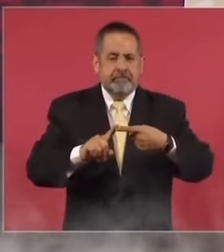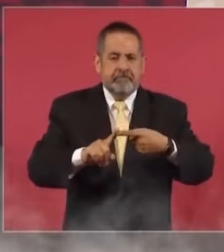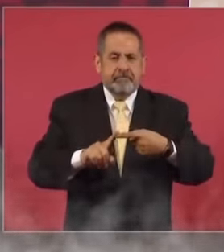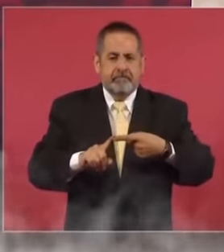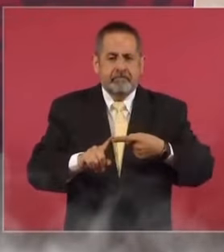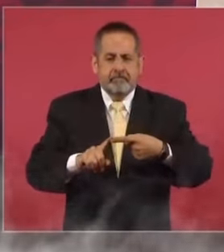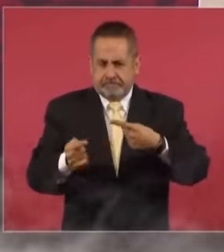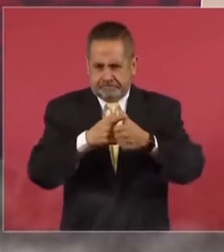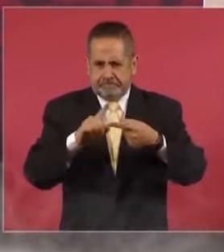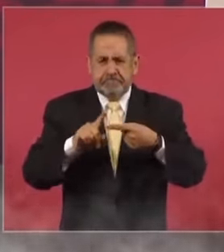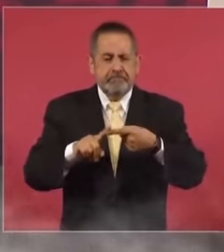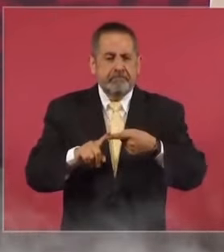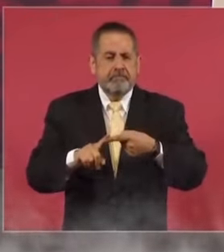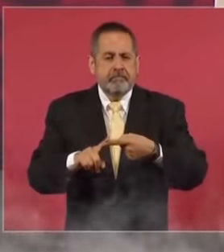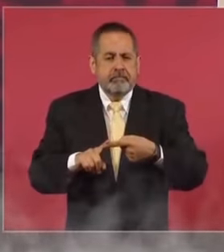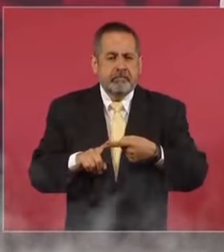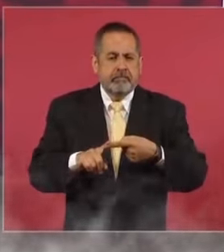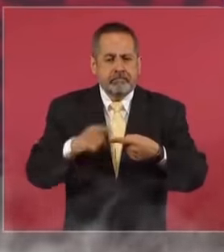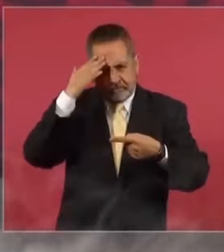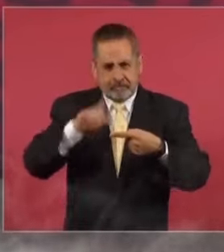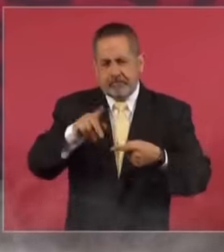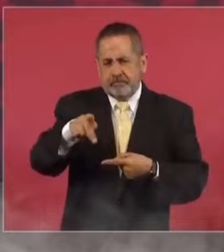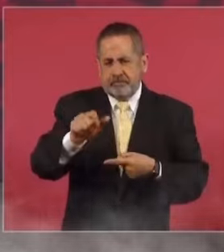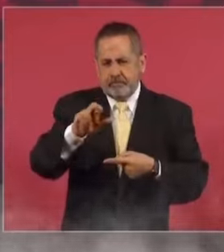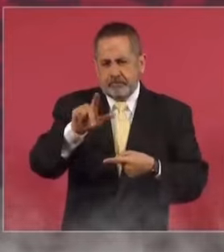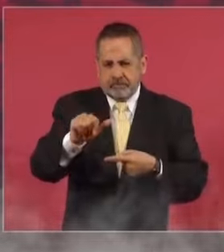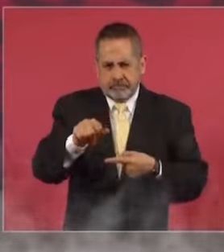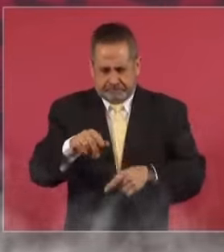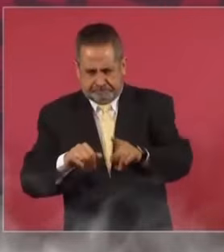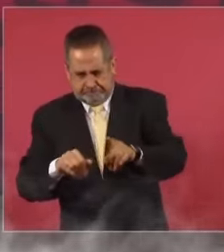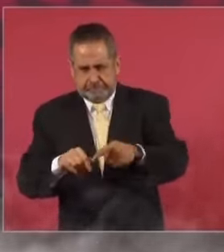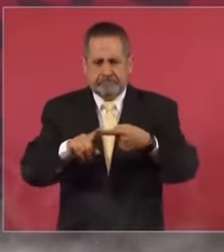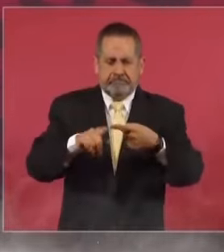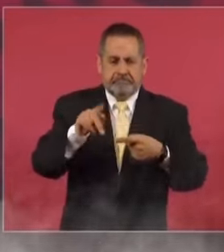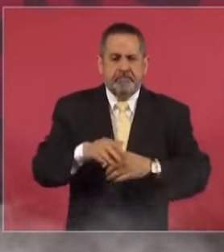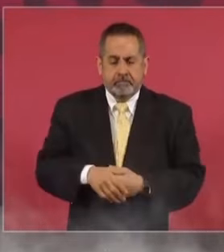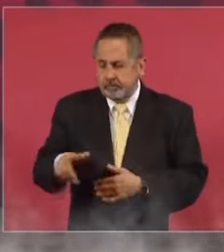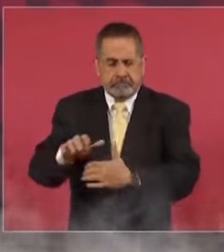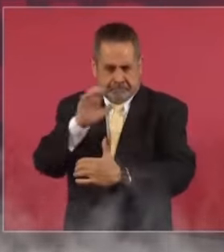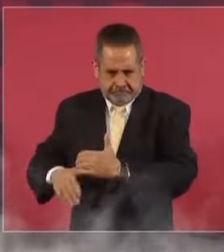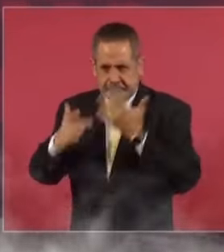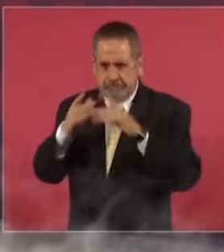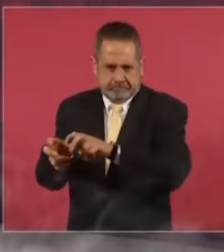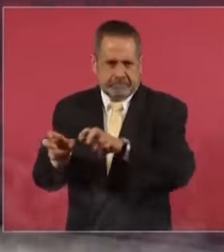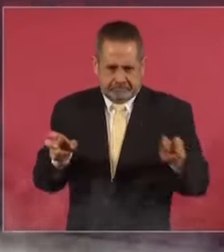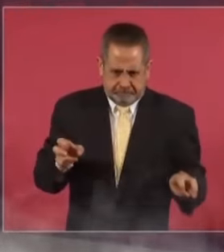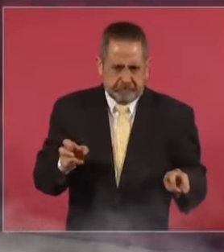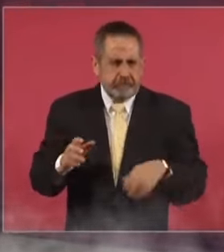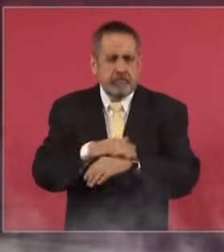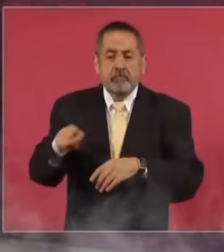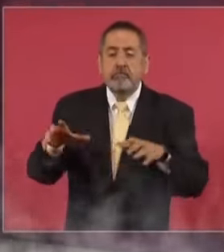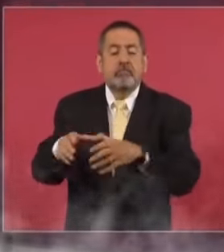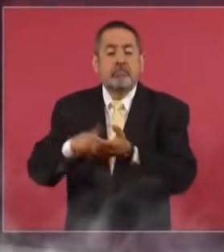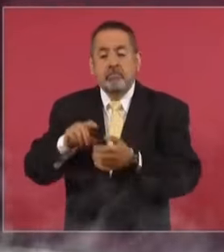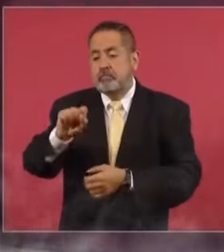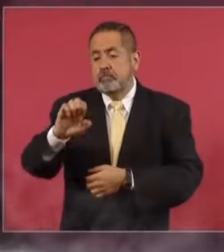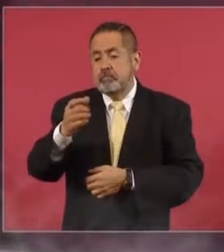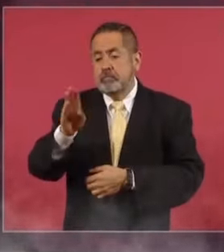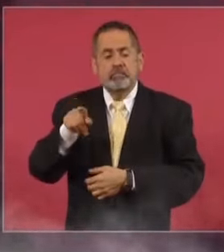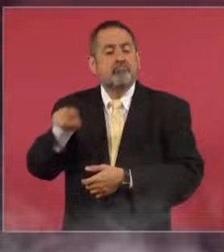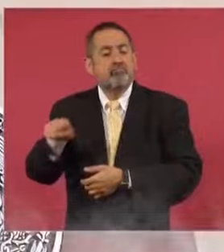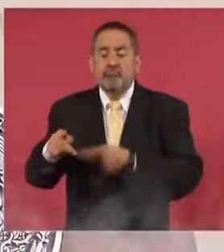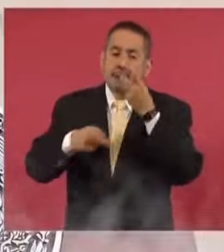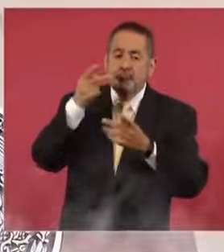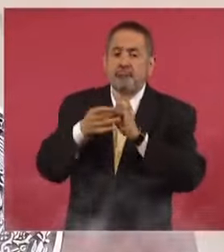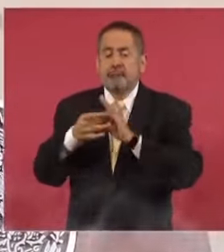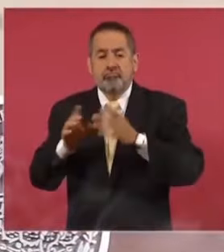Primero lo de la señora Carla. ¿Cara Quintana? Sí. Se va de aquí porque desde que está en gobernación empieza a declarar